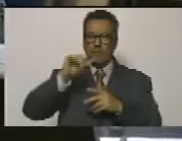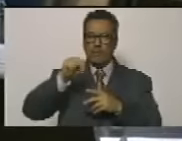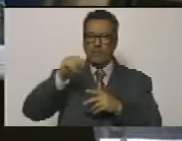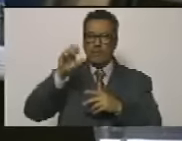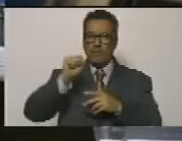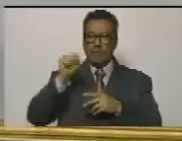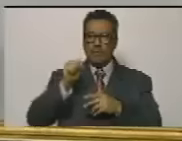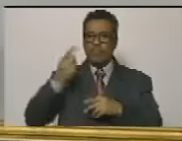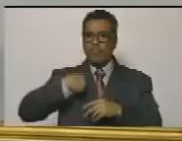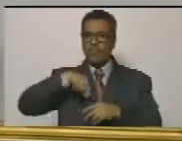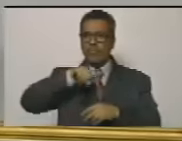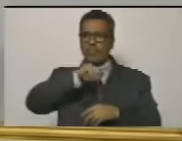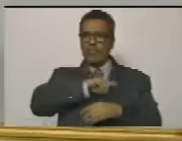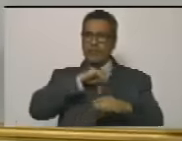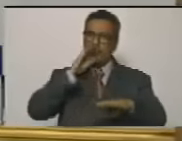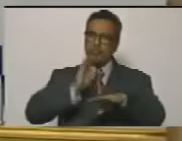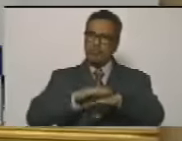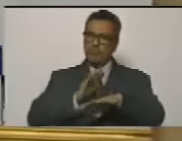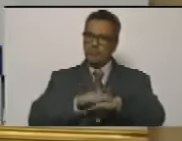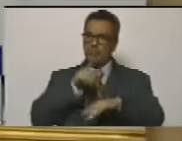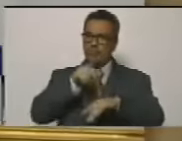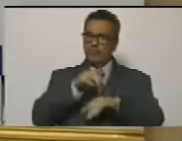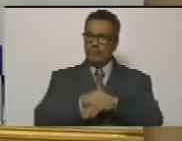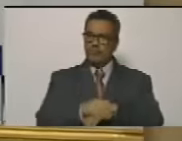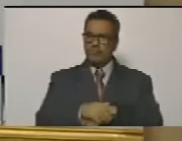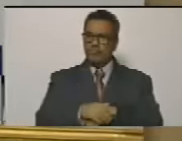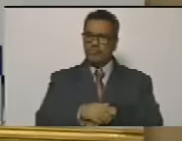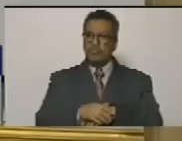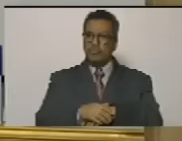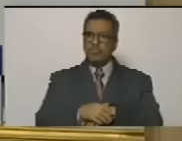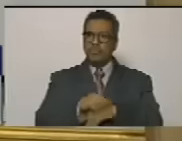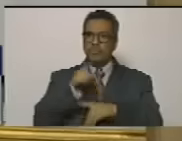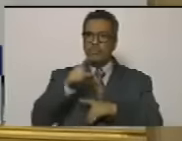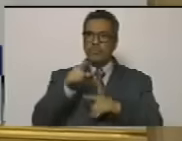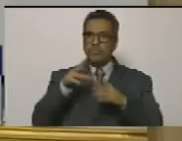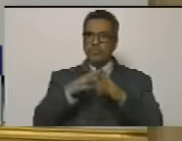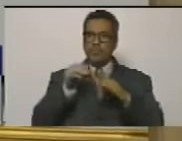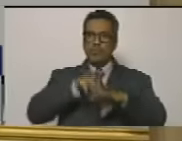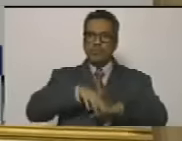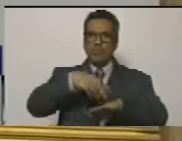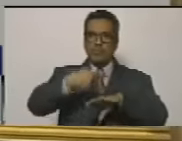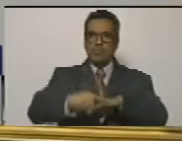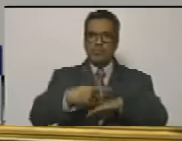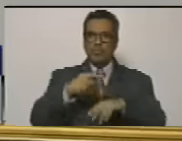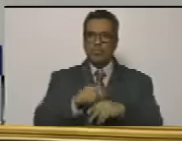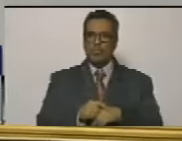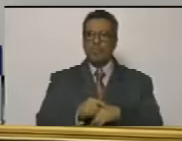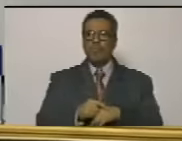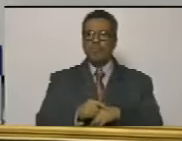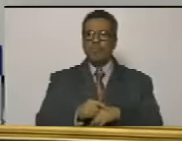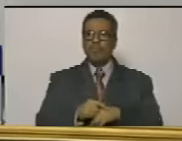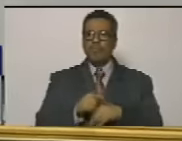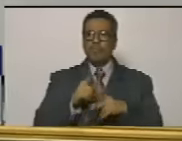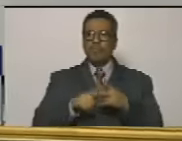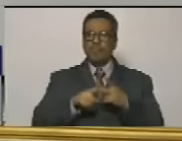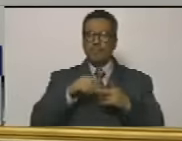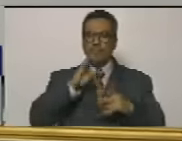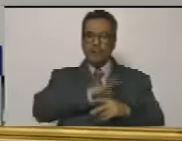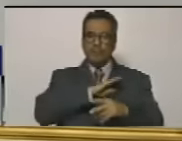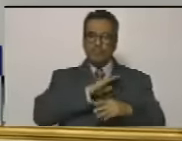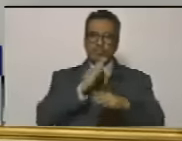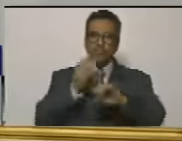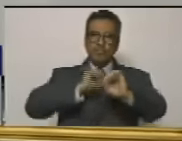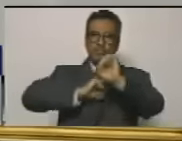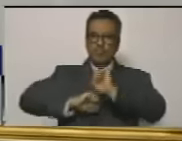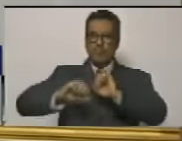nosotros somos culpables de no dejarnos tumbar somos culpables de